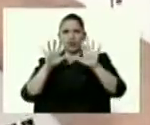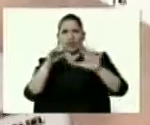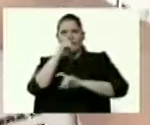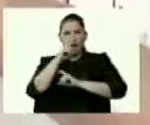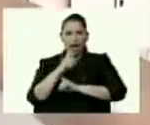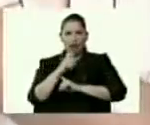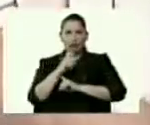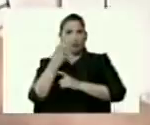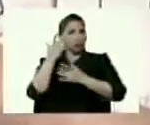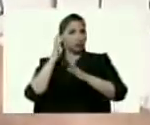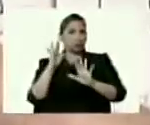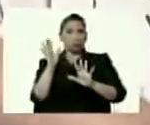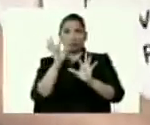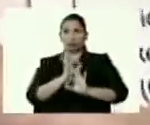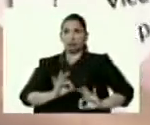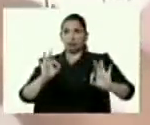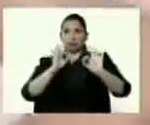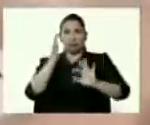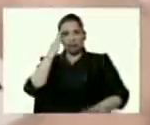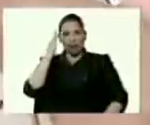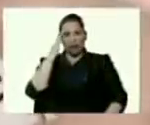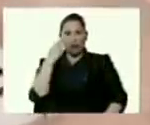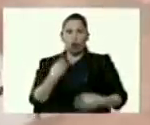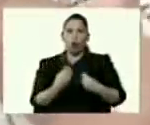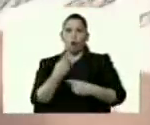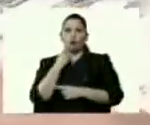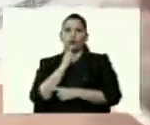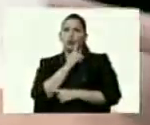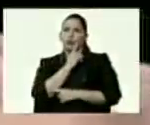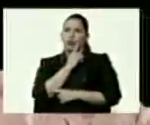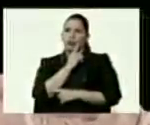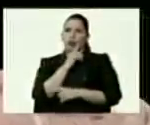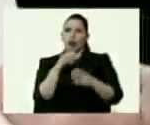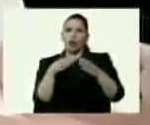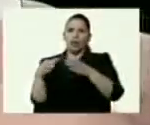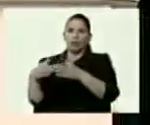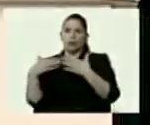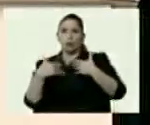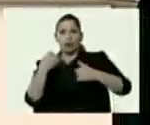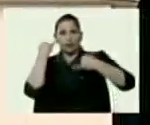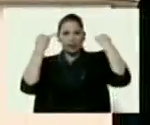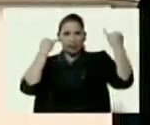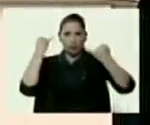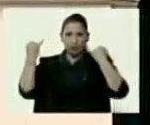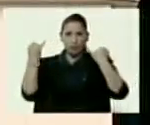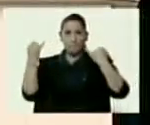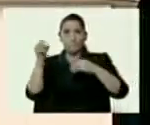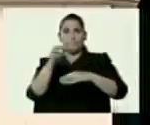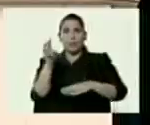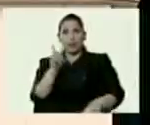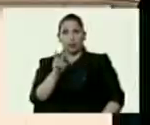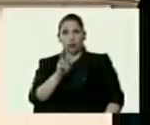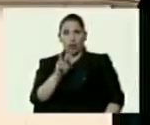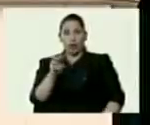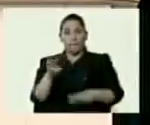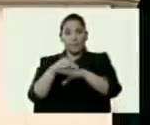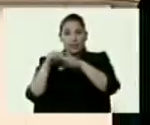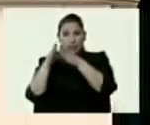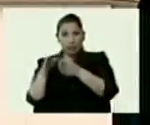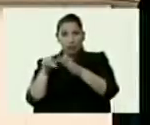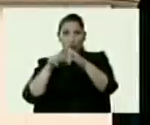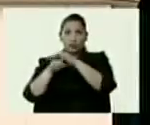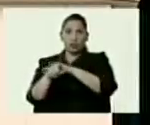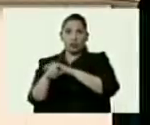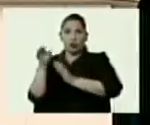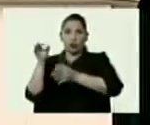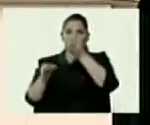denominan los organismos de inteligencia en Venezuela, porque además el Ministerio de Relaciones Interiores de Venezuela se llama